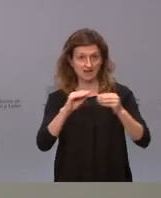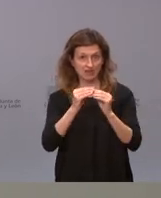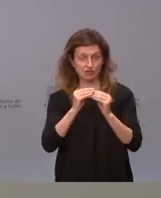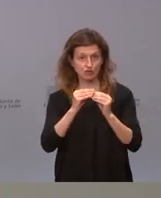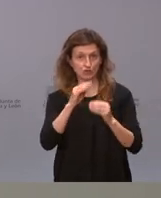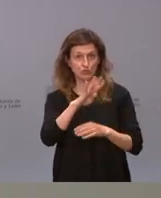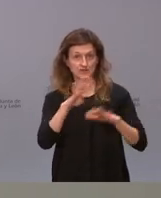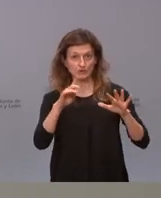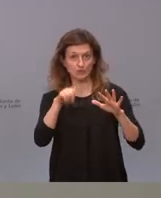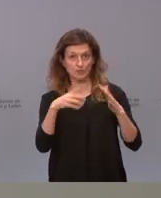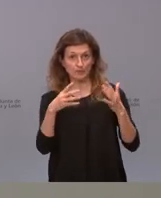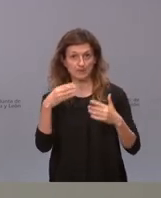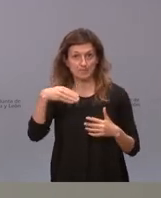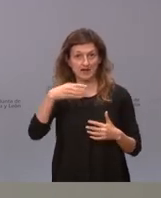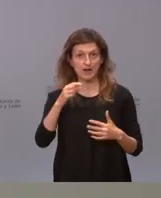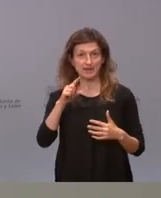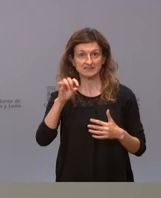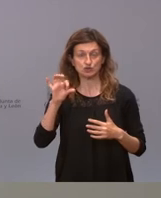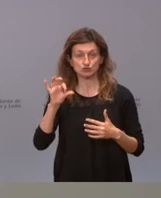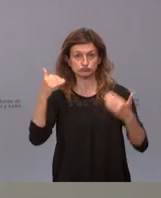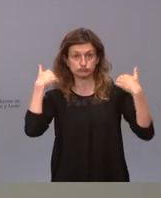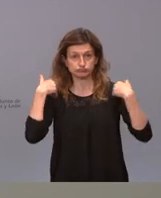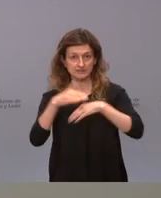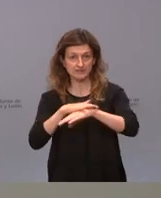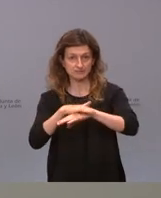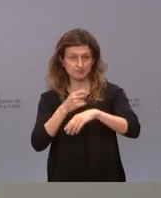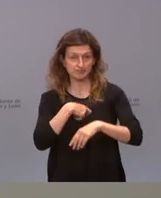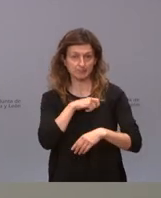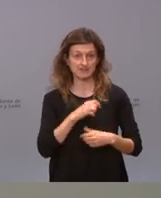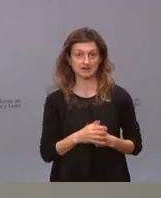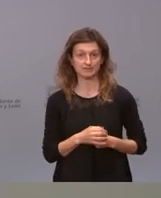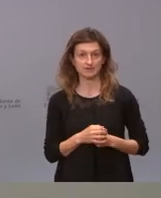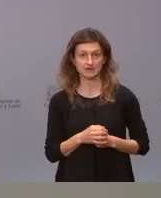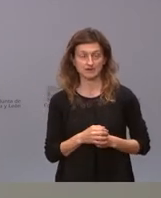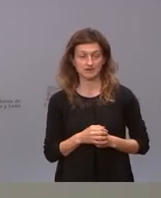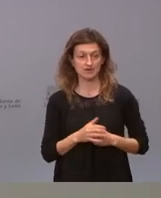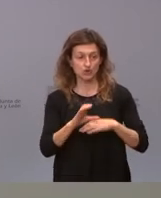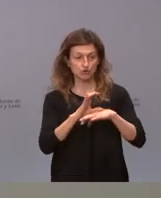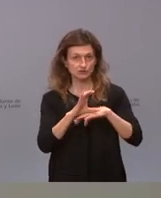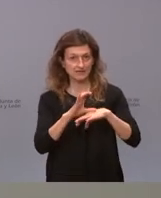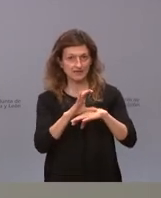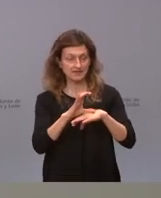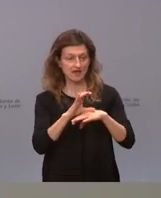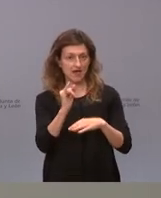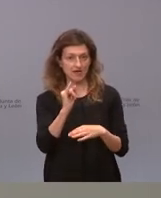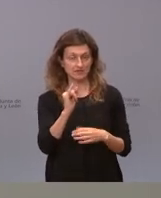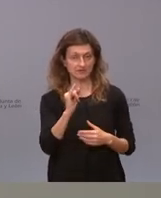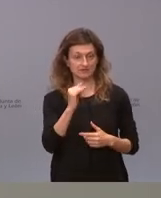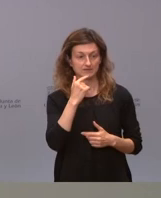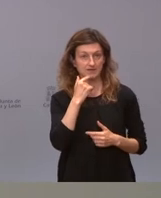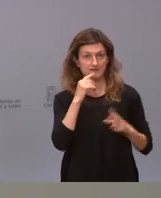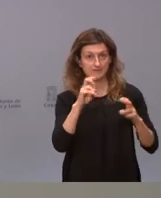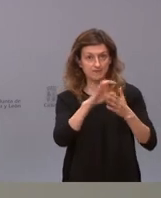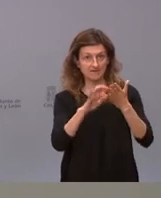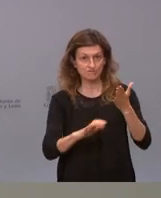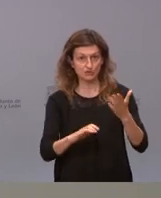49,9 megavatios es del gobierno de España aun cuando la consejería tiene una intervención la junta en la emisión de los informes